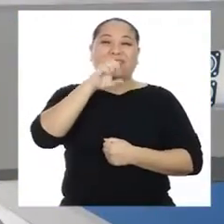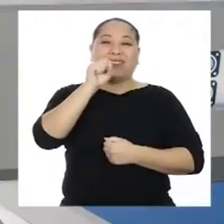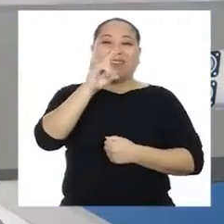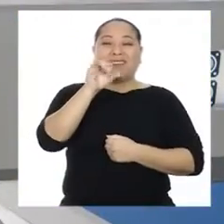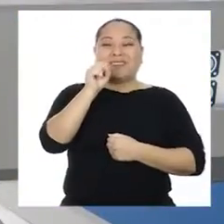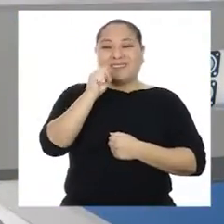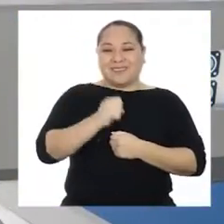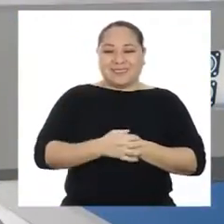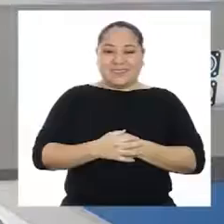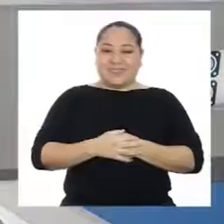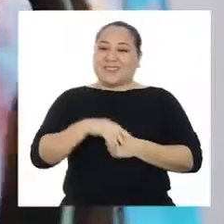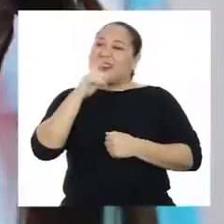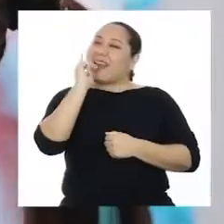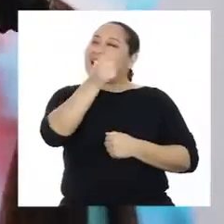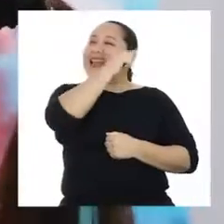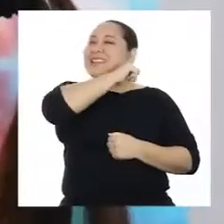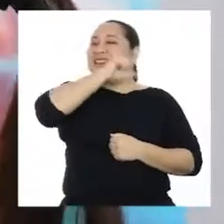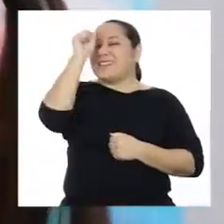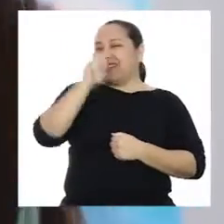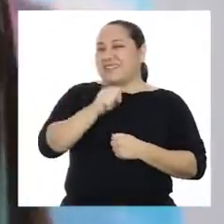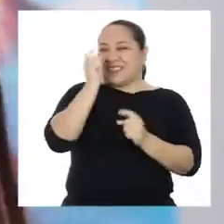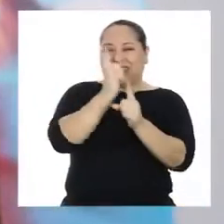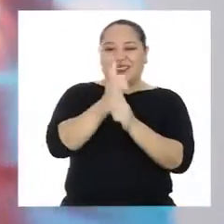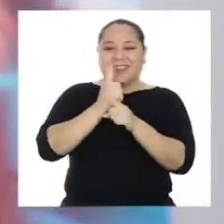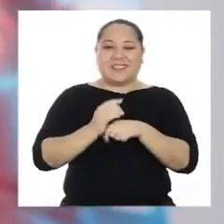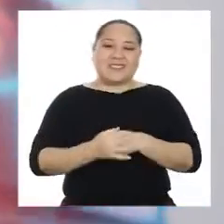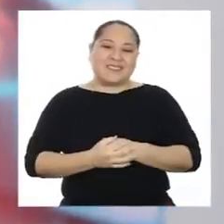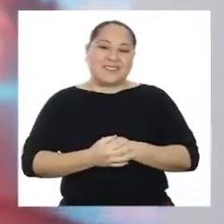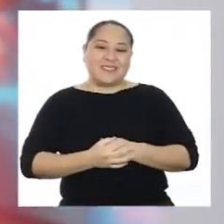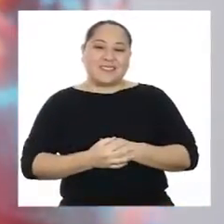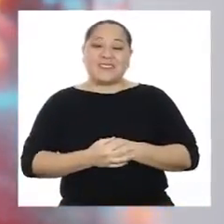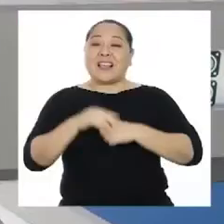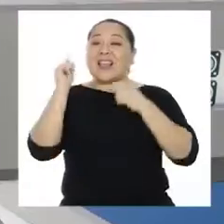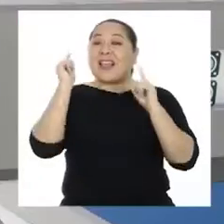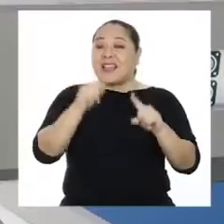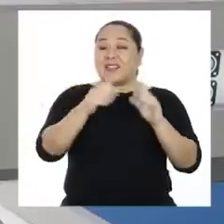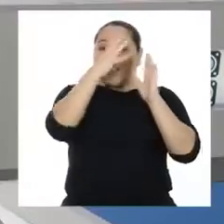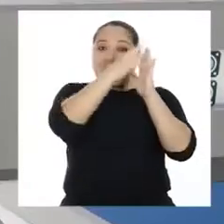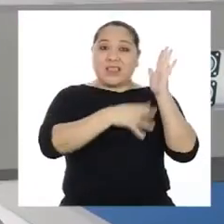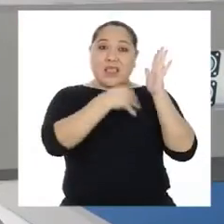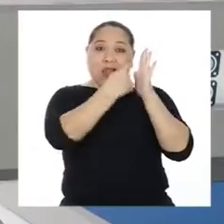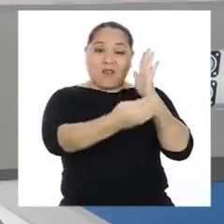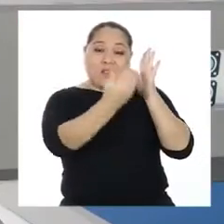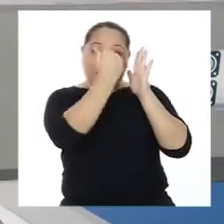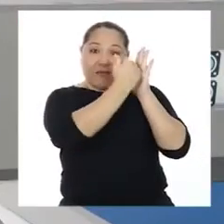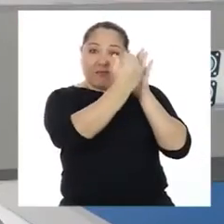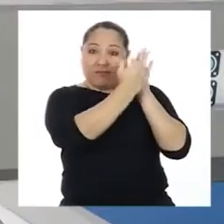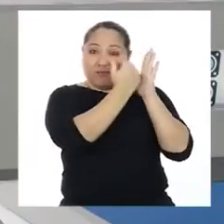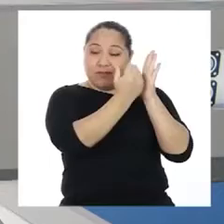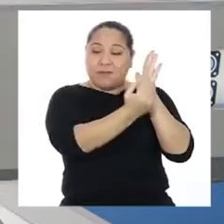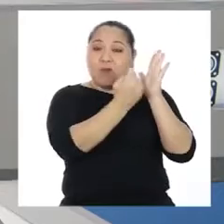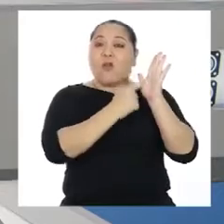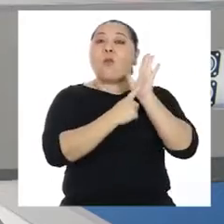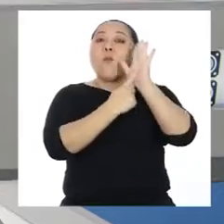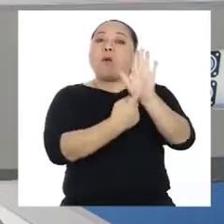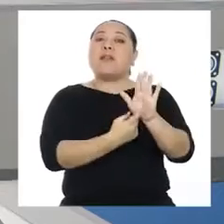dices, Jesús! ¡Así es! Es una tabla de frecuencias que muestra